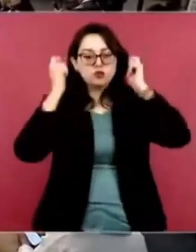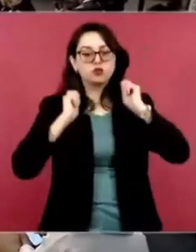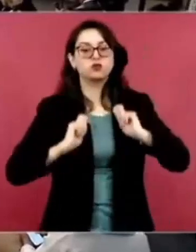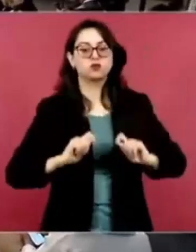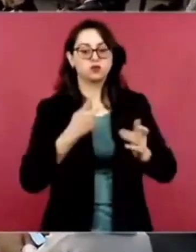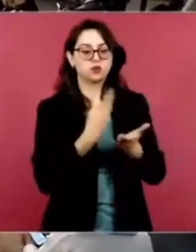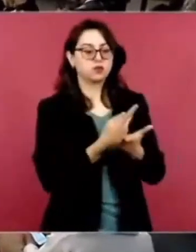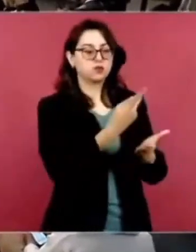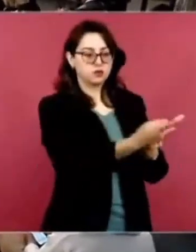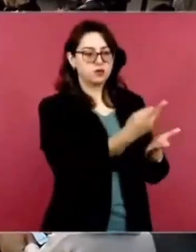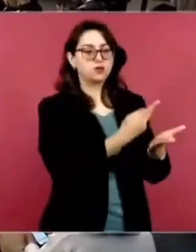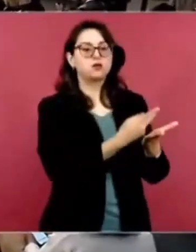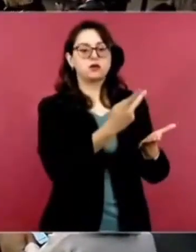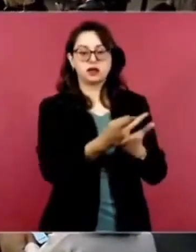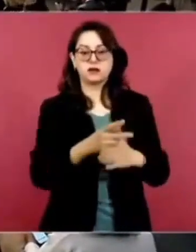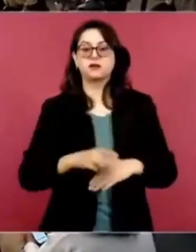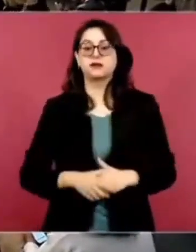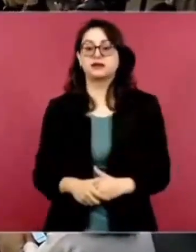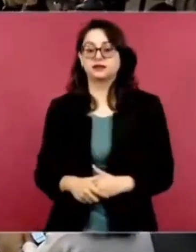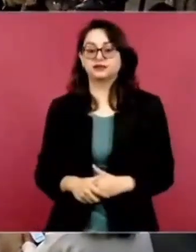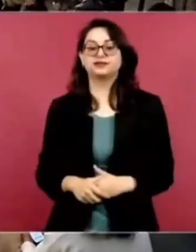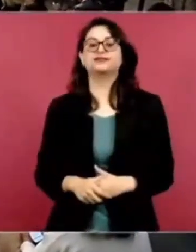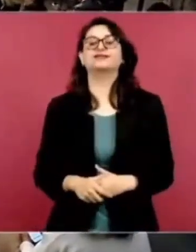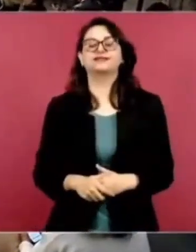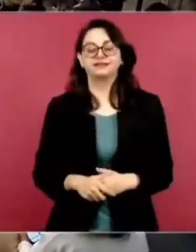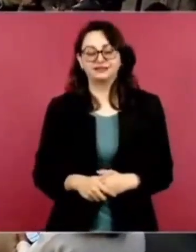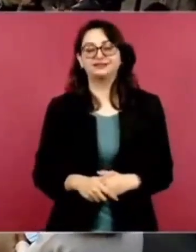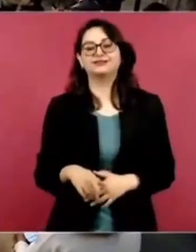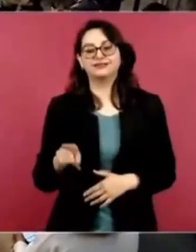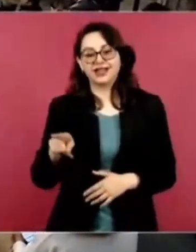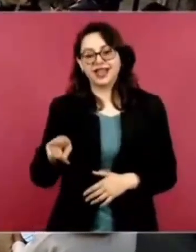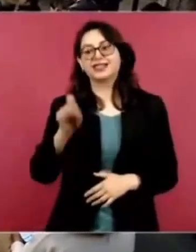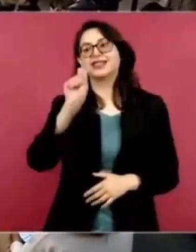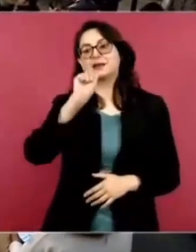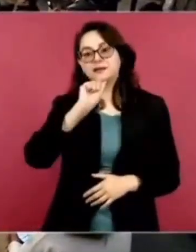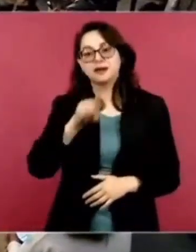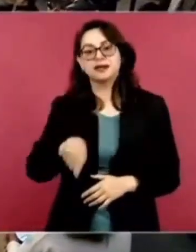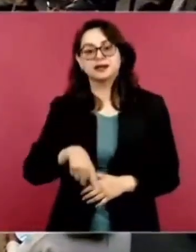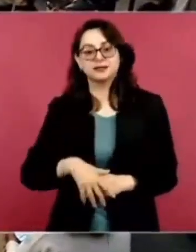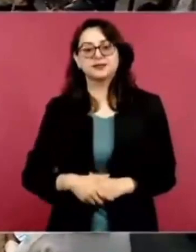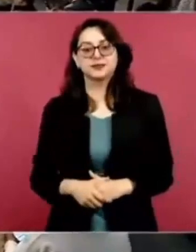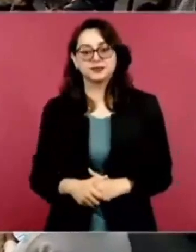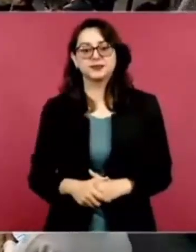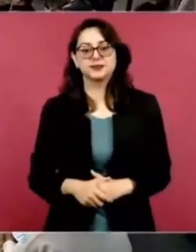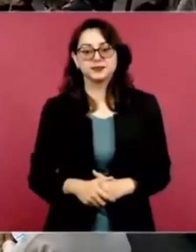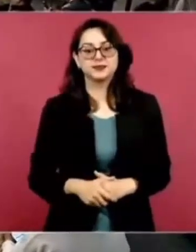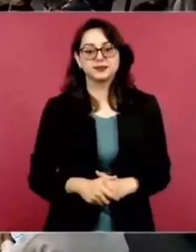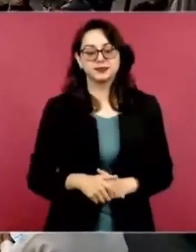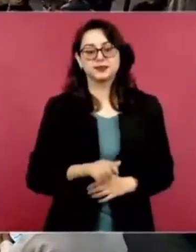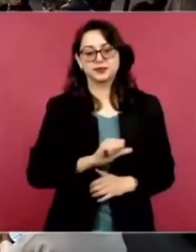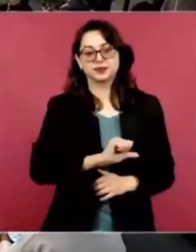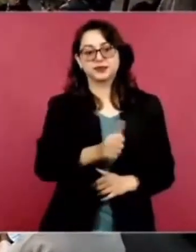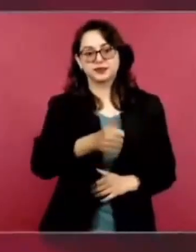Ah, ese también. Ese. Sí. Ese tiene.